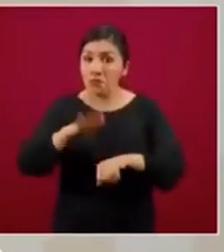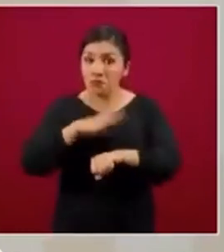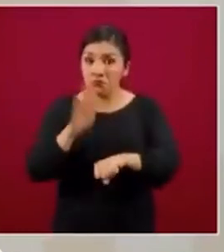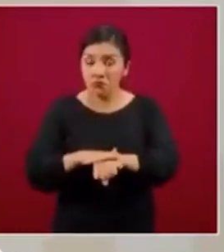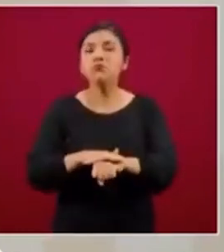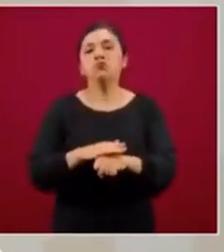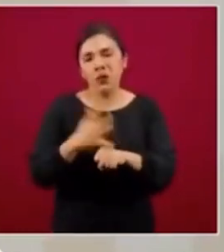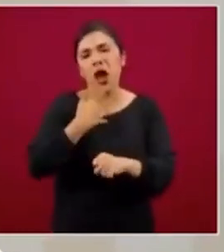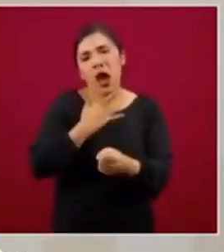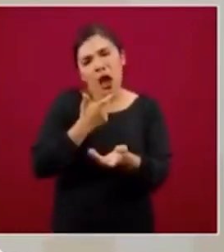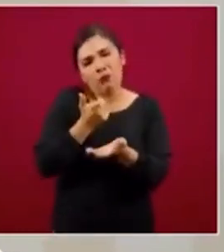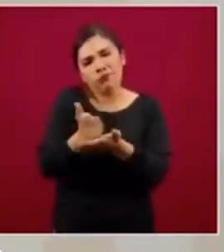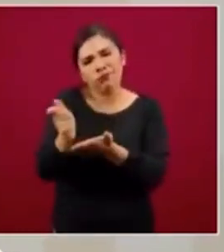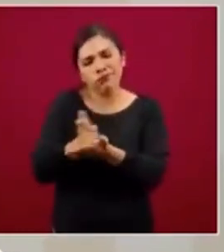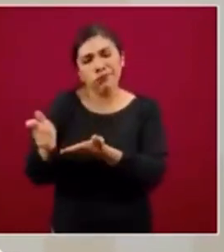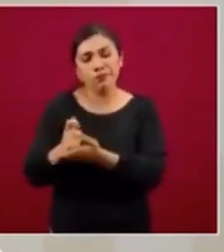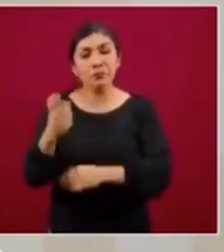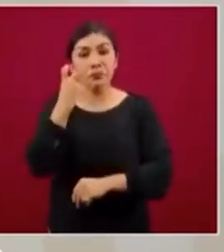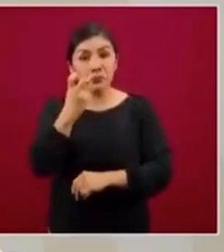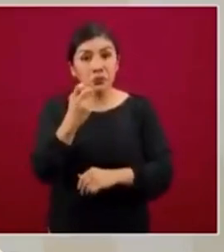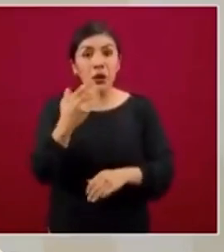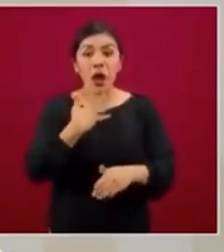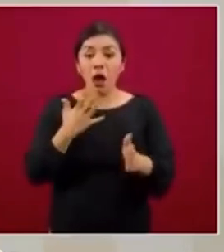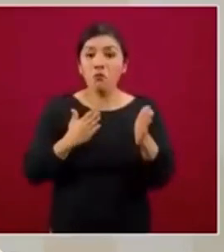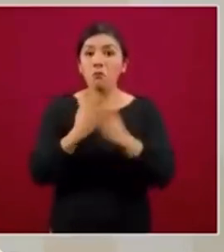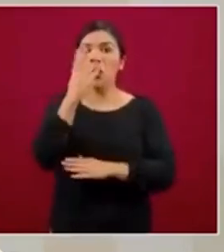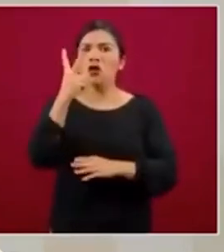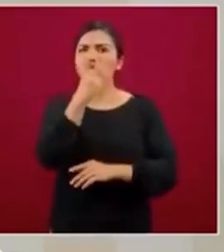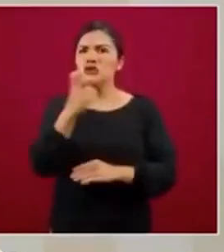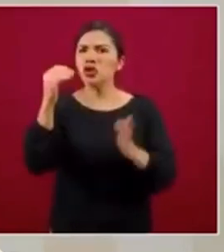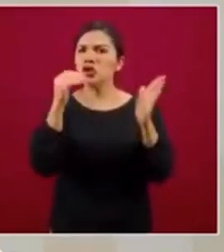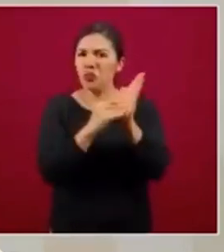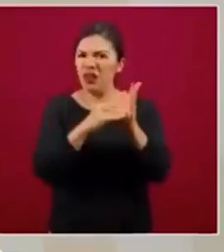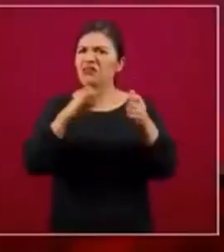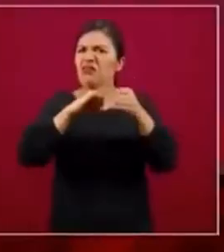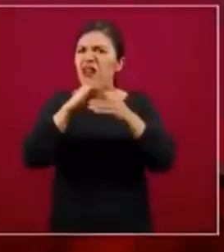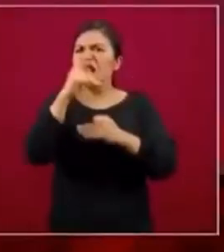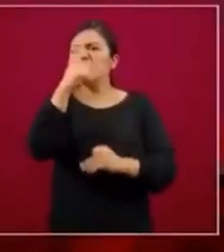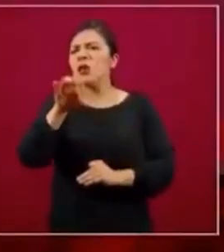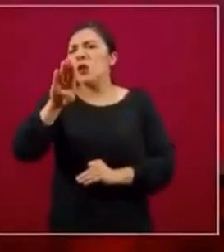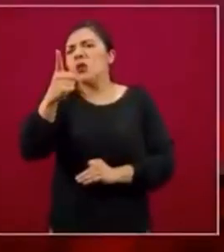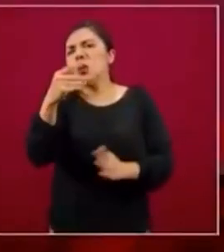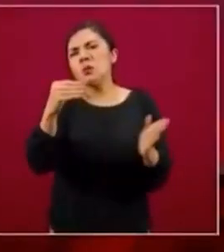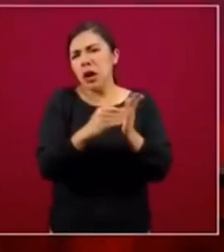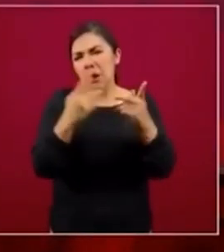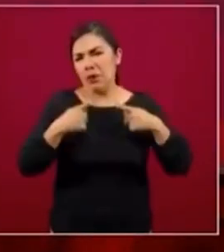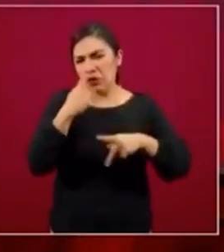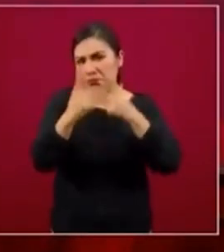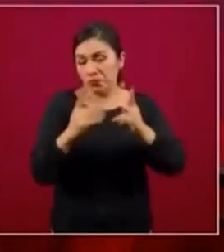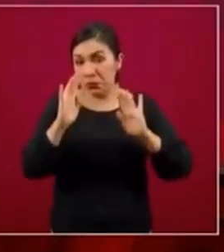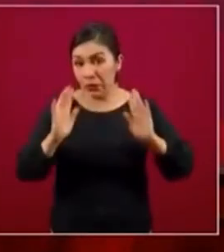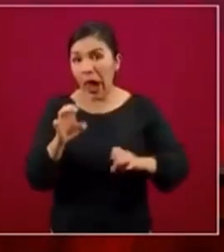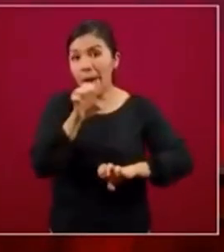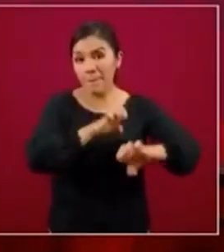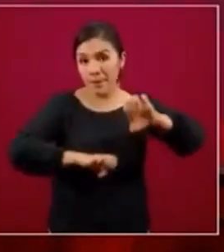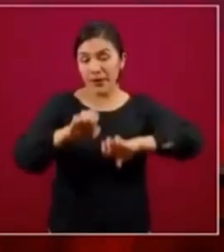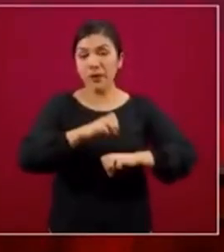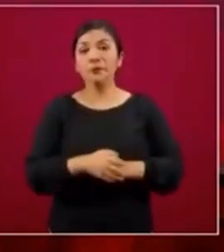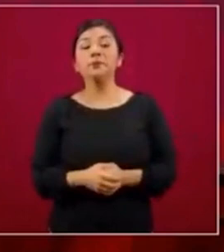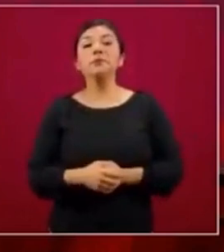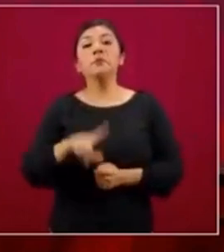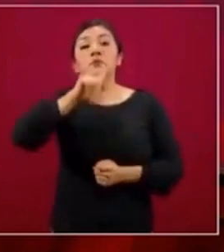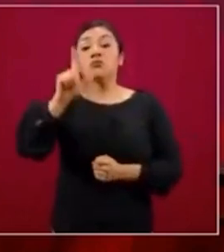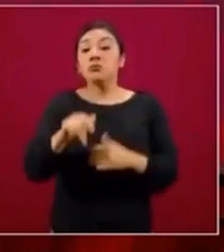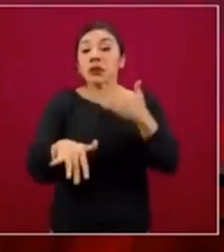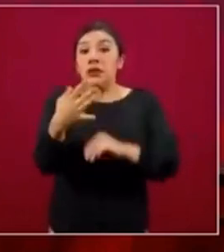avanzamos, llegamos casi a los 200 mil créditos, 191 mil, y a partir